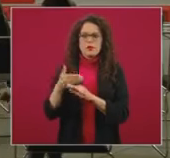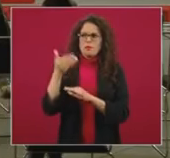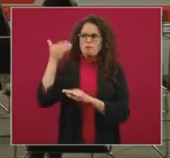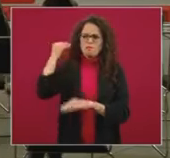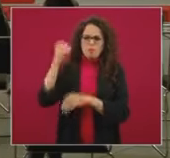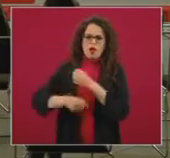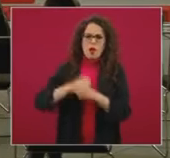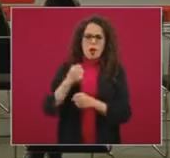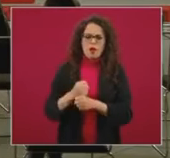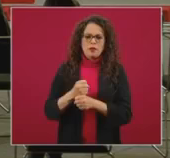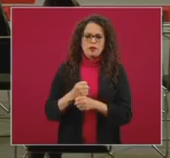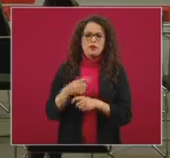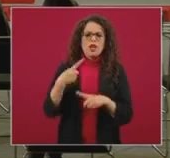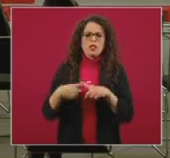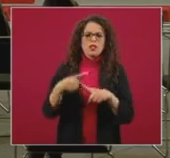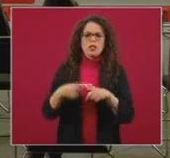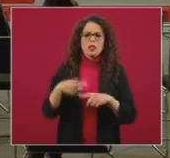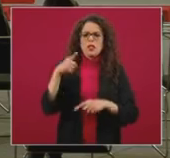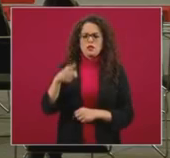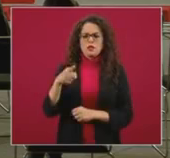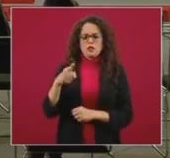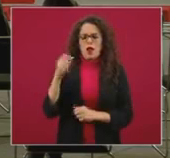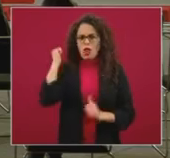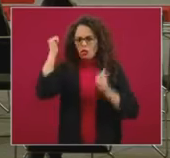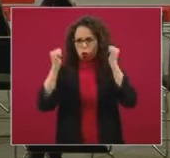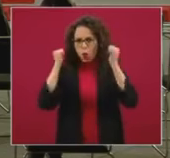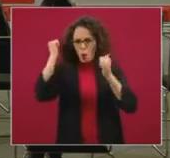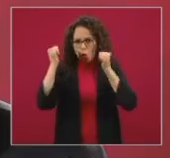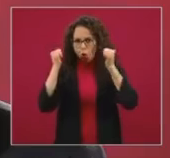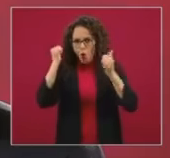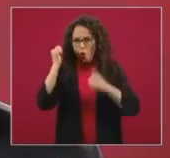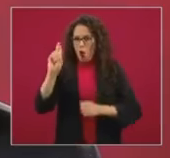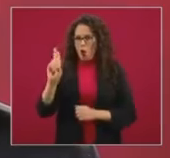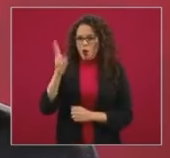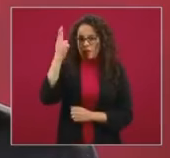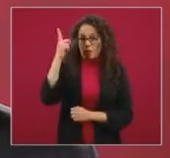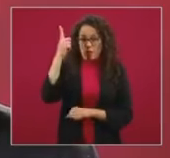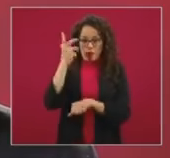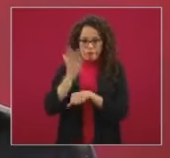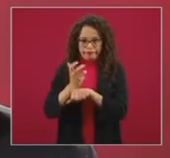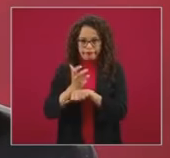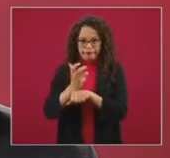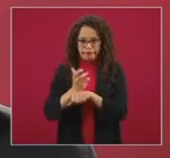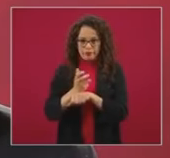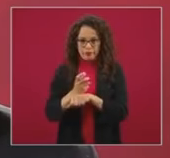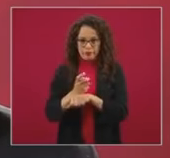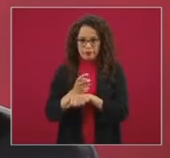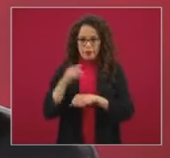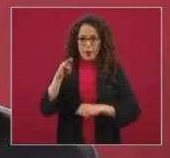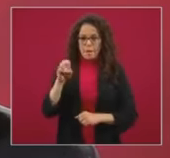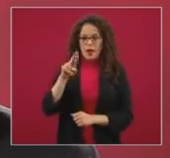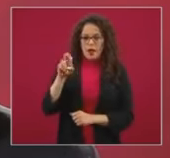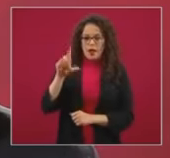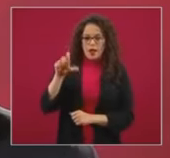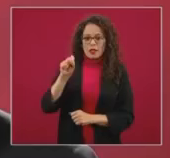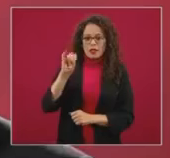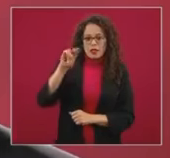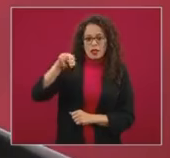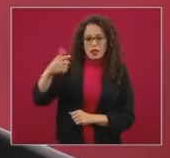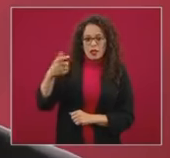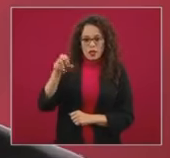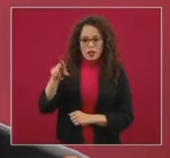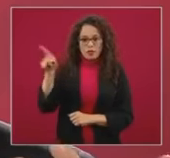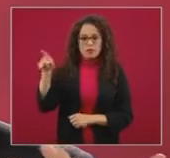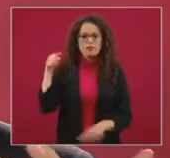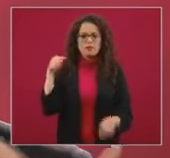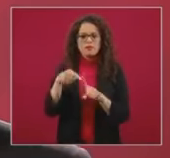académico antropólogo estadounidense, Merrill Singer, y se